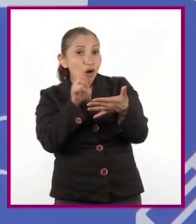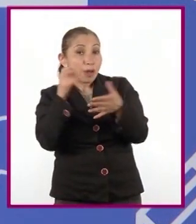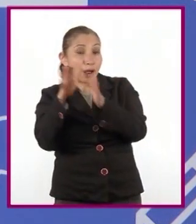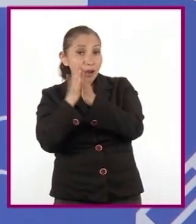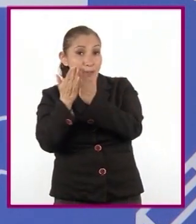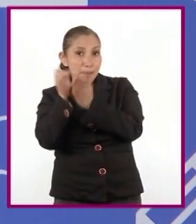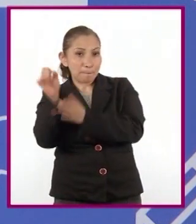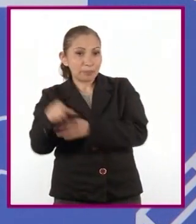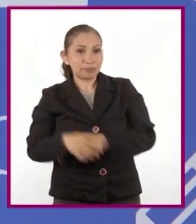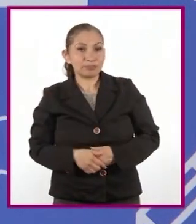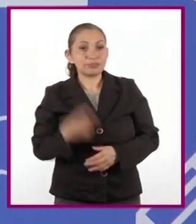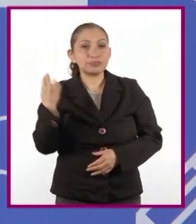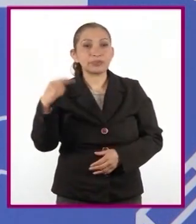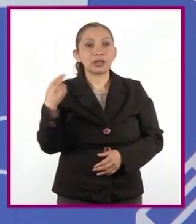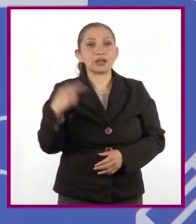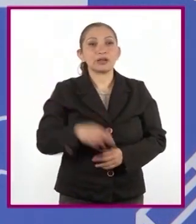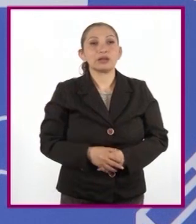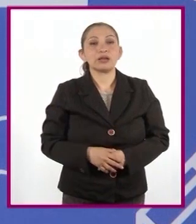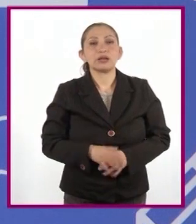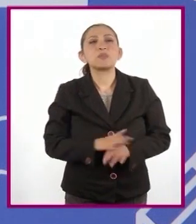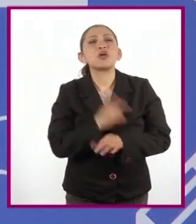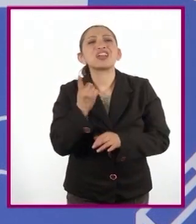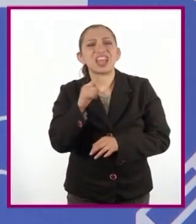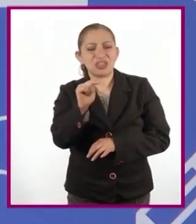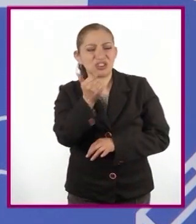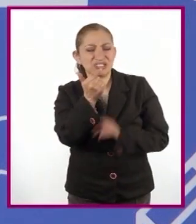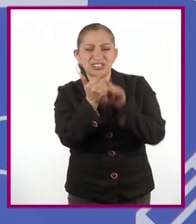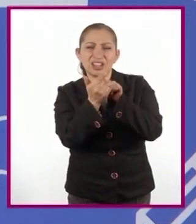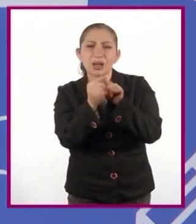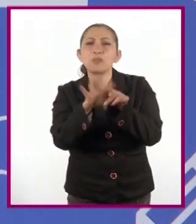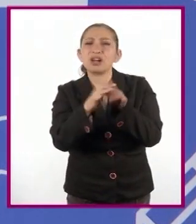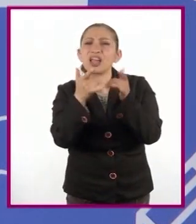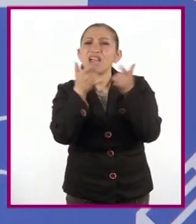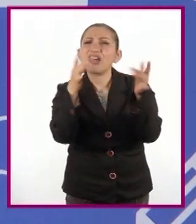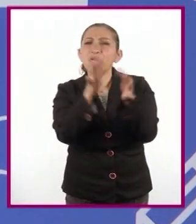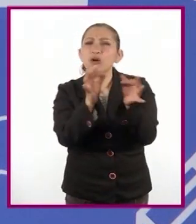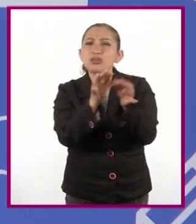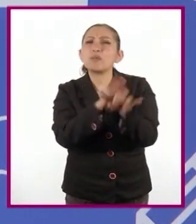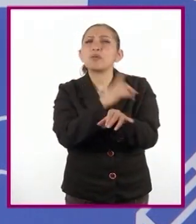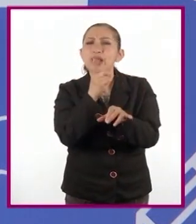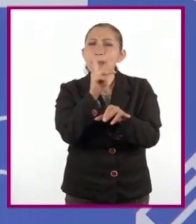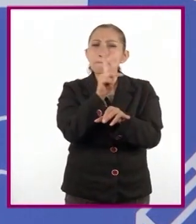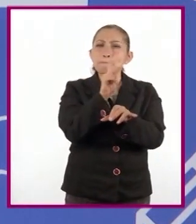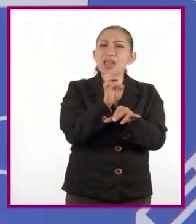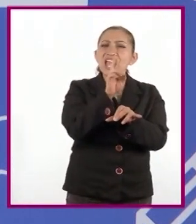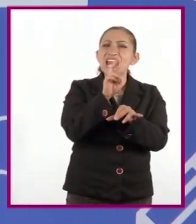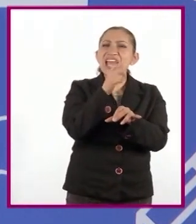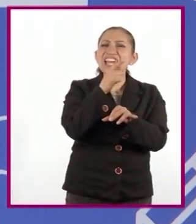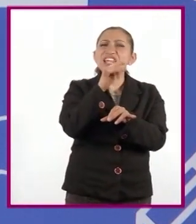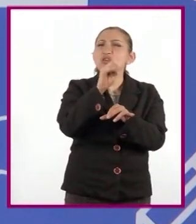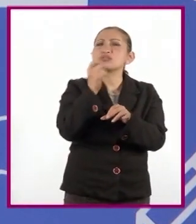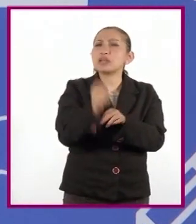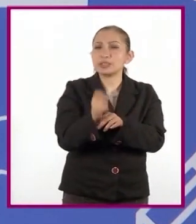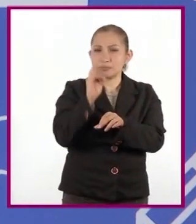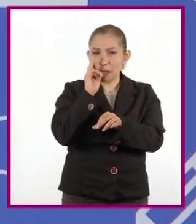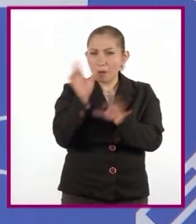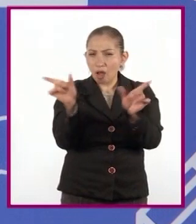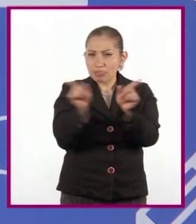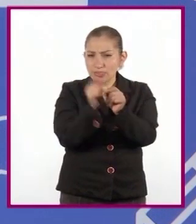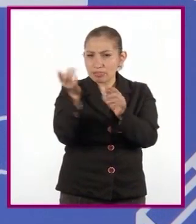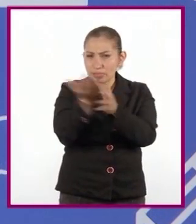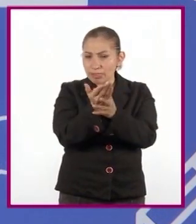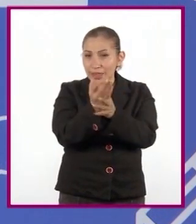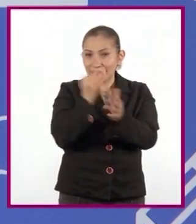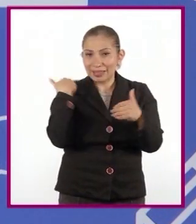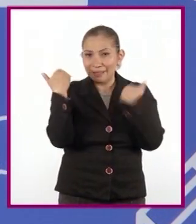obra misma. Se llama ¿Por qué doce? ¿Por qué cuentos? ¿Y por qué peregrinos? Leamos un fragmento